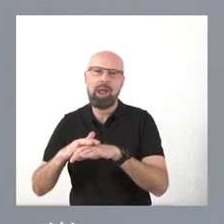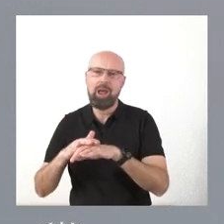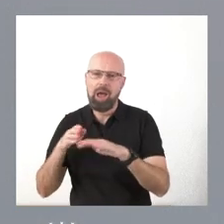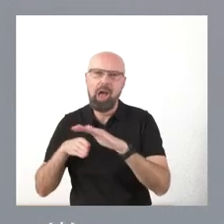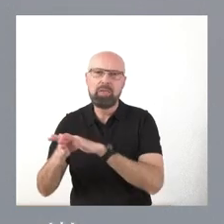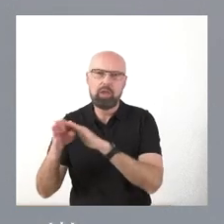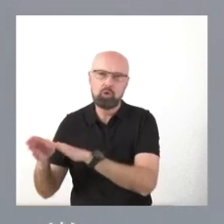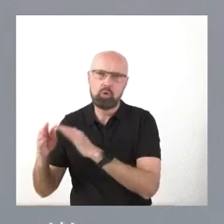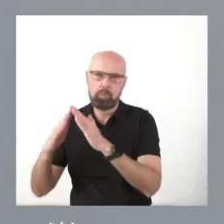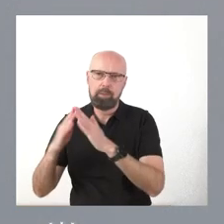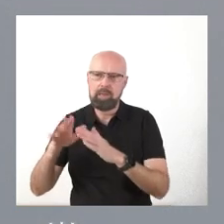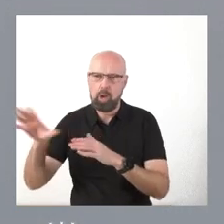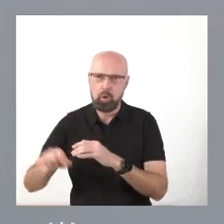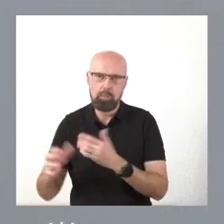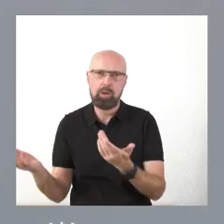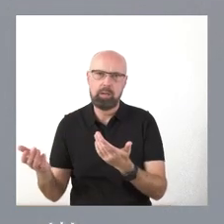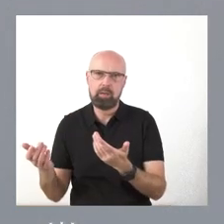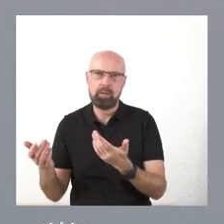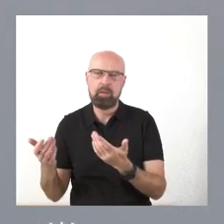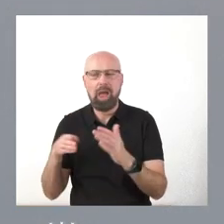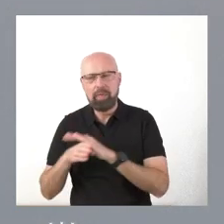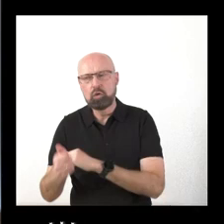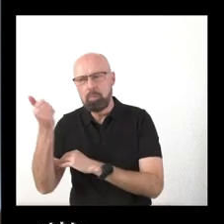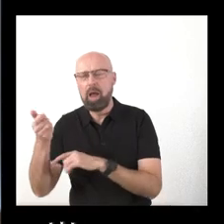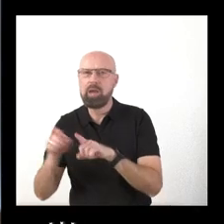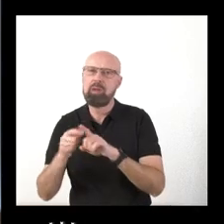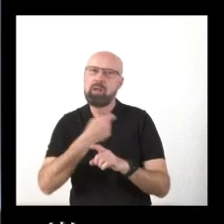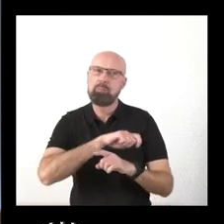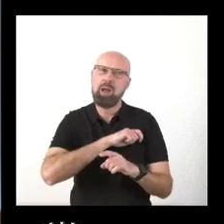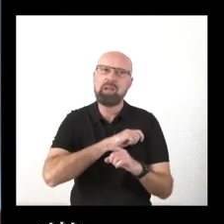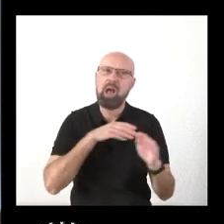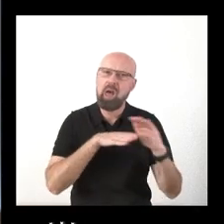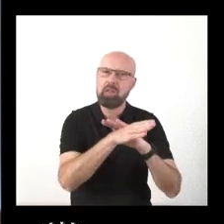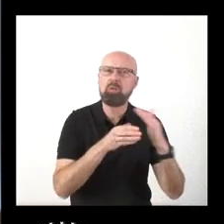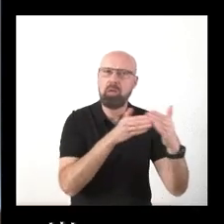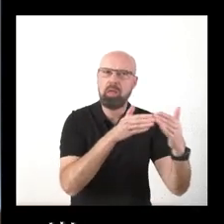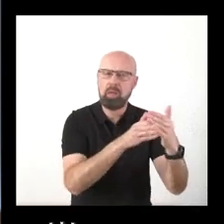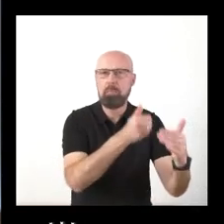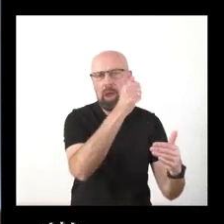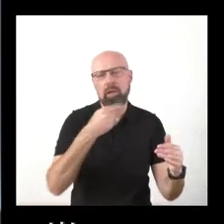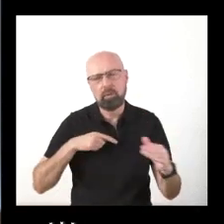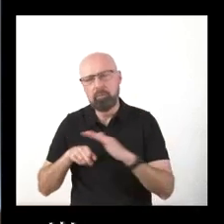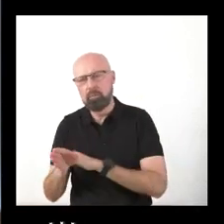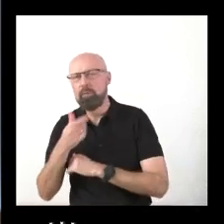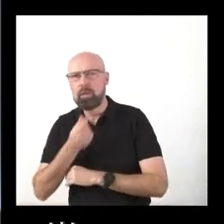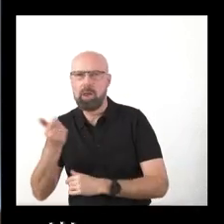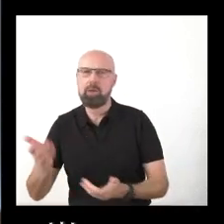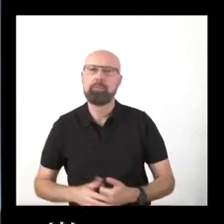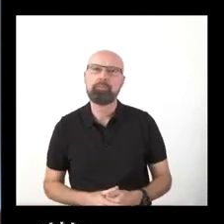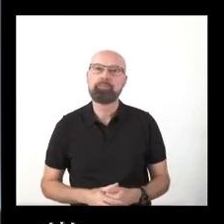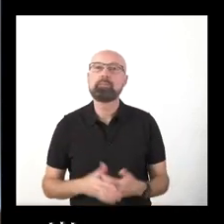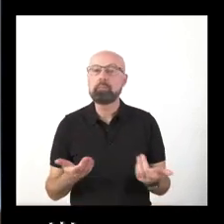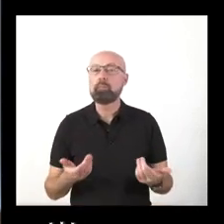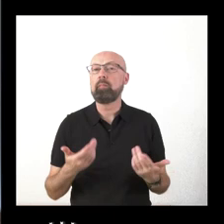que en el conjunto de España, como está ocurriendo en este momento. Sí, buenas de nuevo. Tengo otra pregunta para el consejero de Cultura. es en qué situación